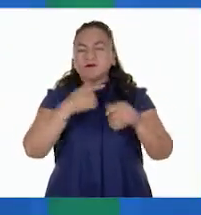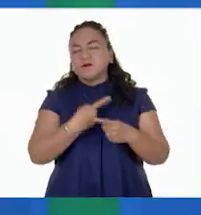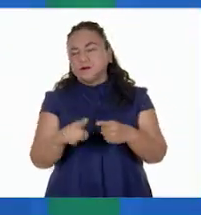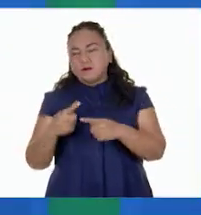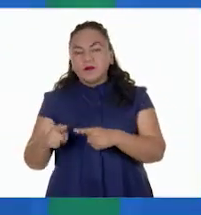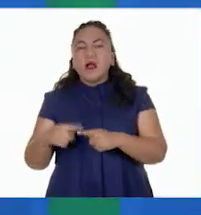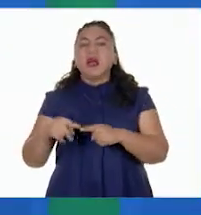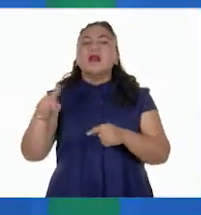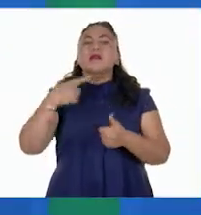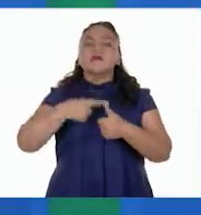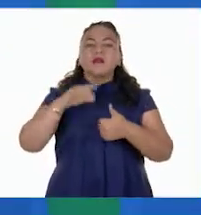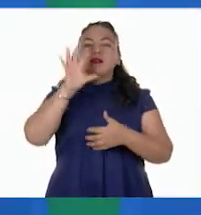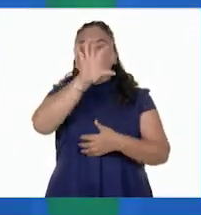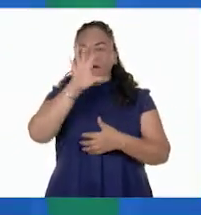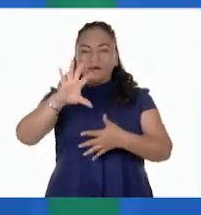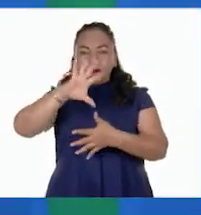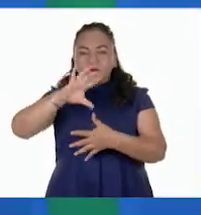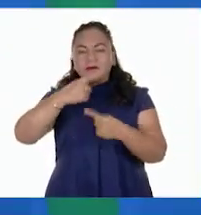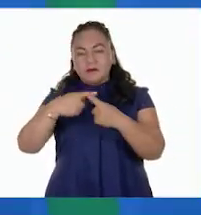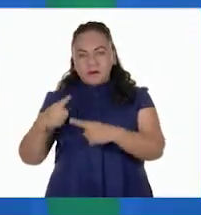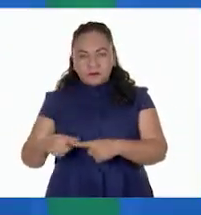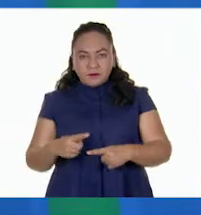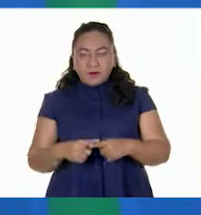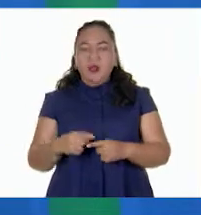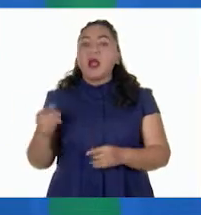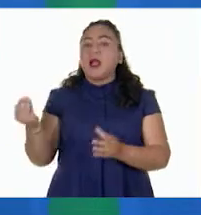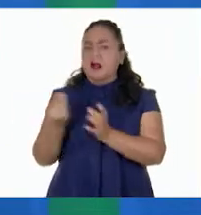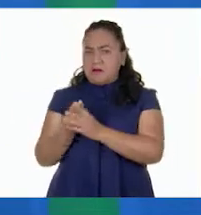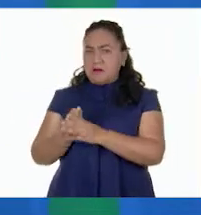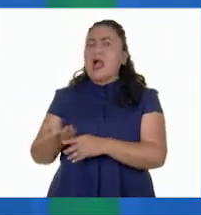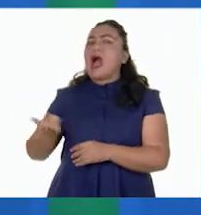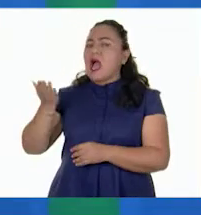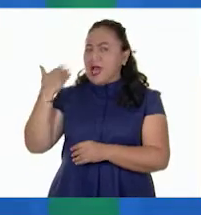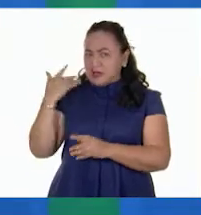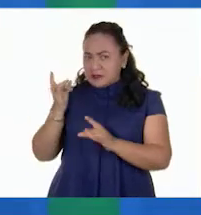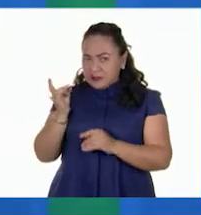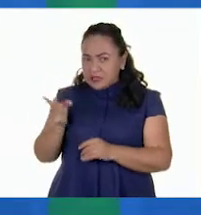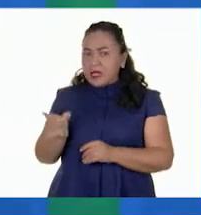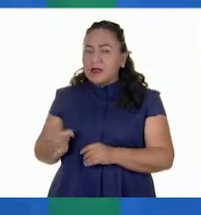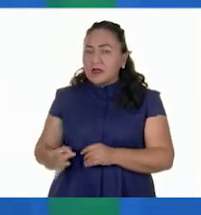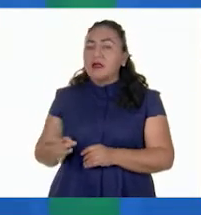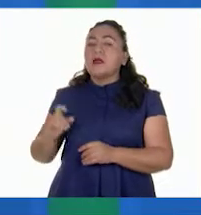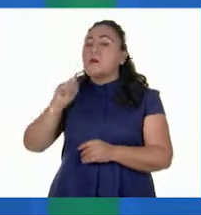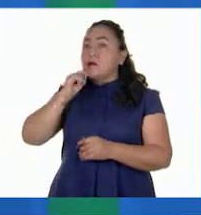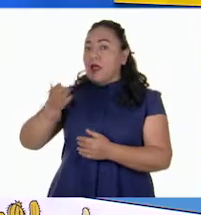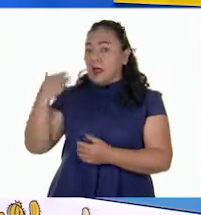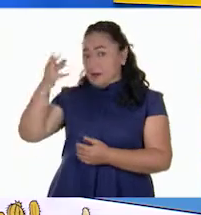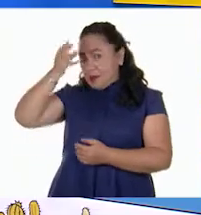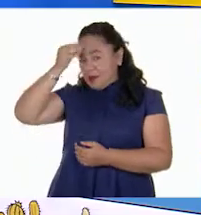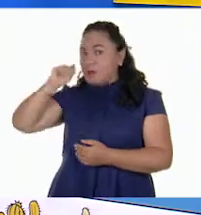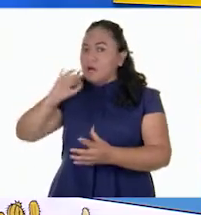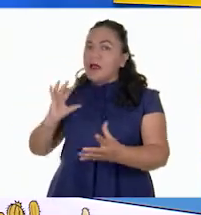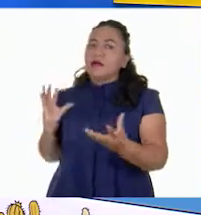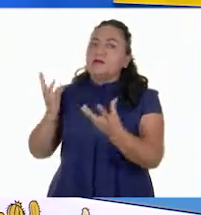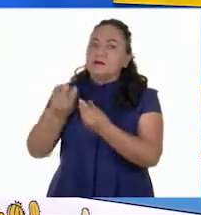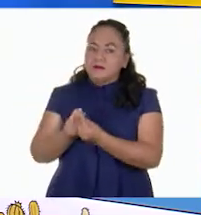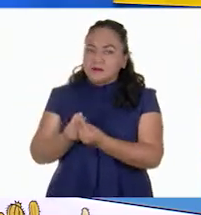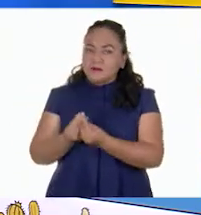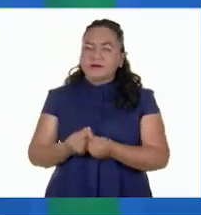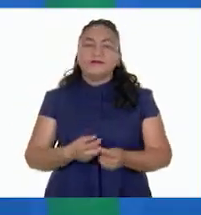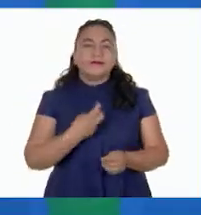vimos algo de eso en clases anteriores. Entonces, retomaremos el aprendizaje de la sesión pasada, ¿verdad? Así es, Larisa.